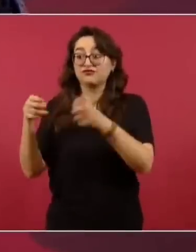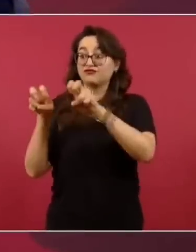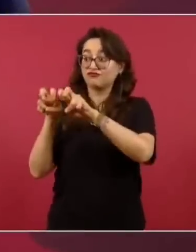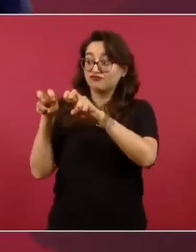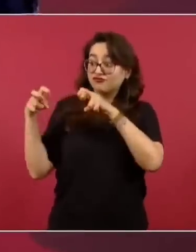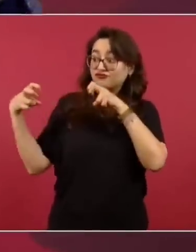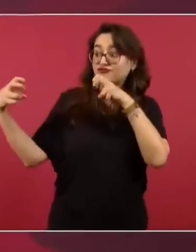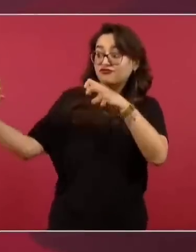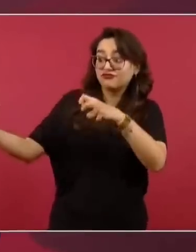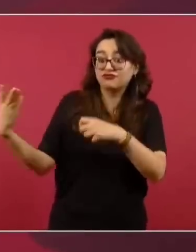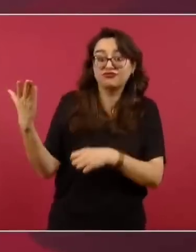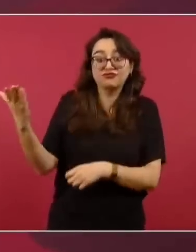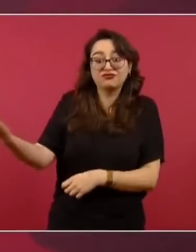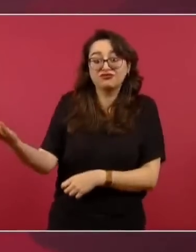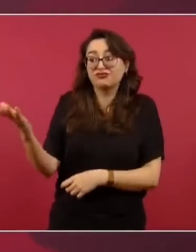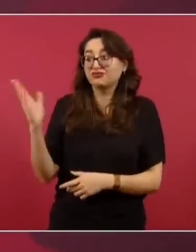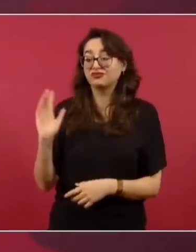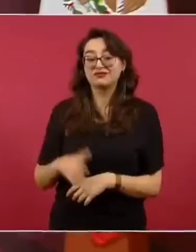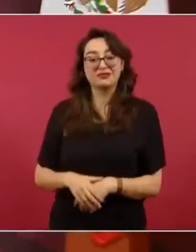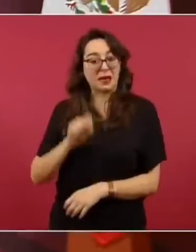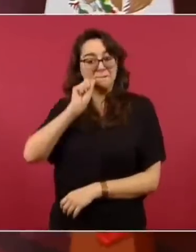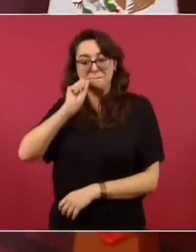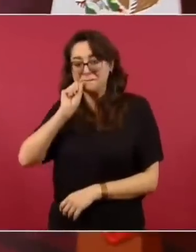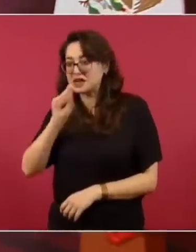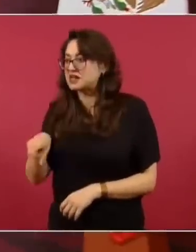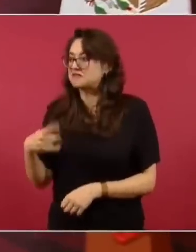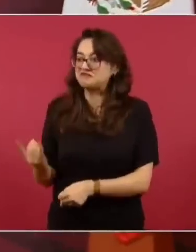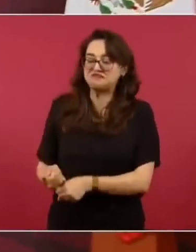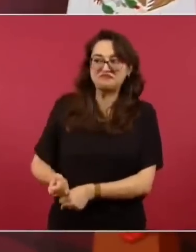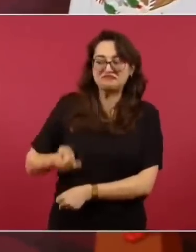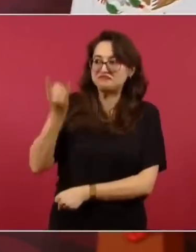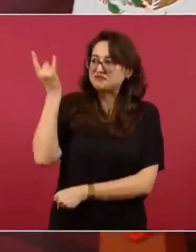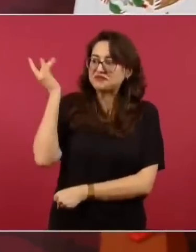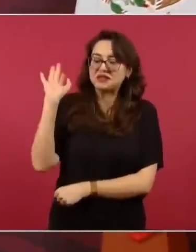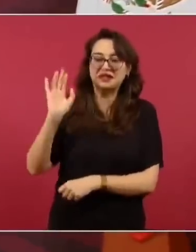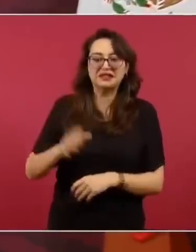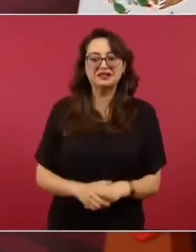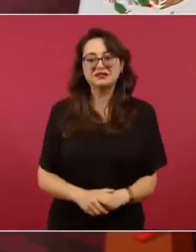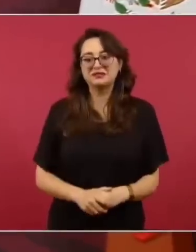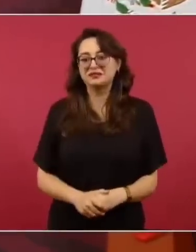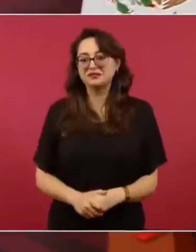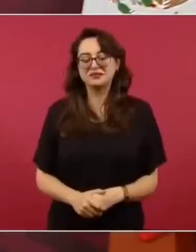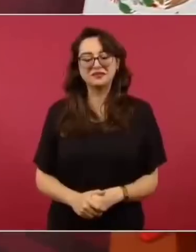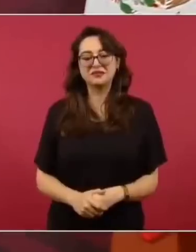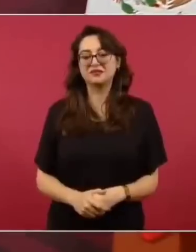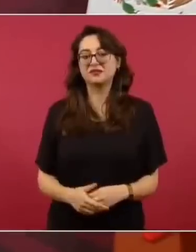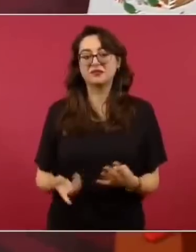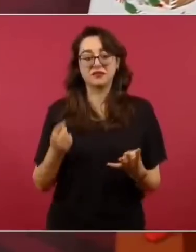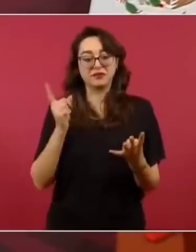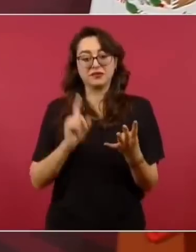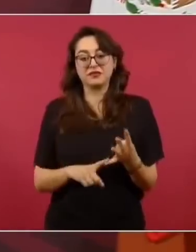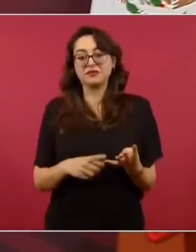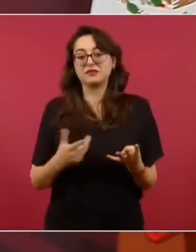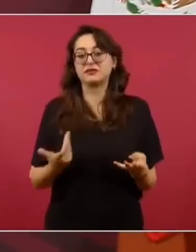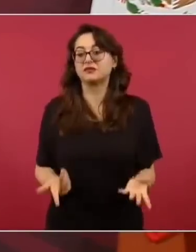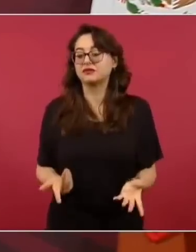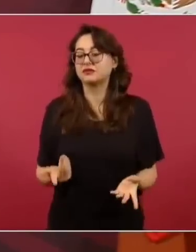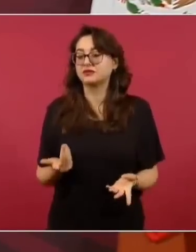Margarita Río Fajal, el ministro Alcántara.